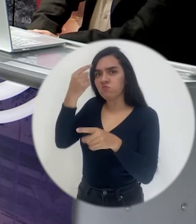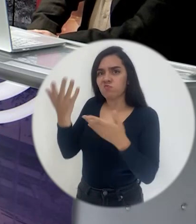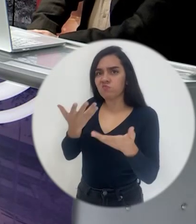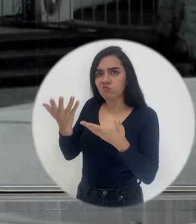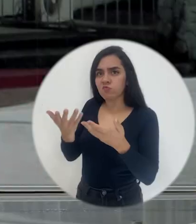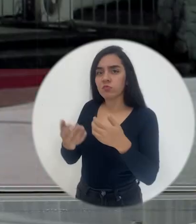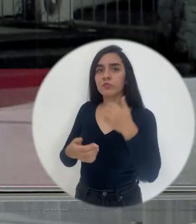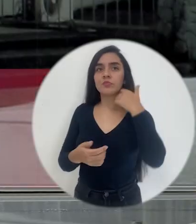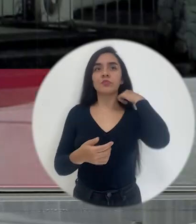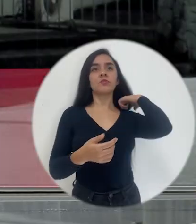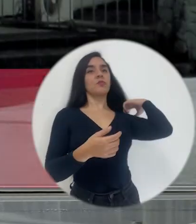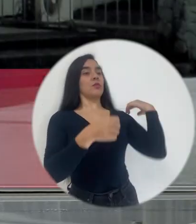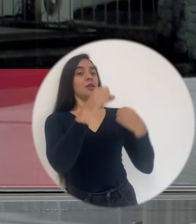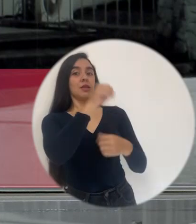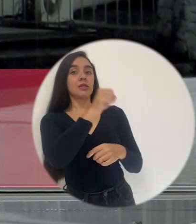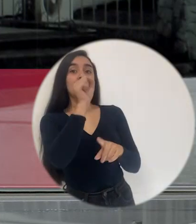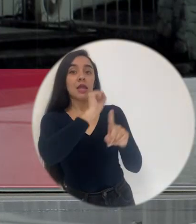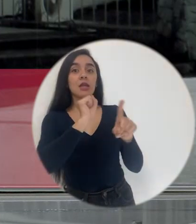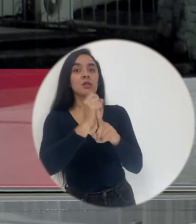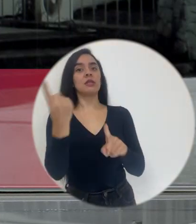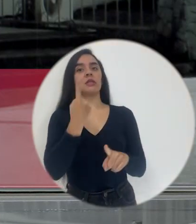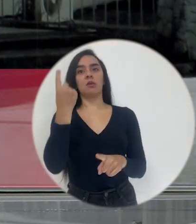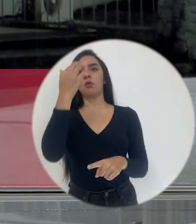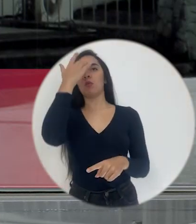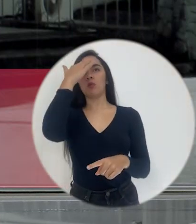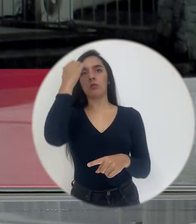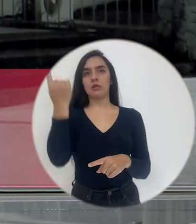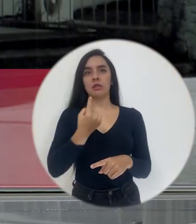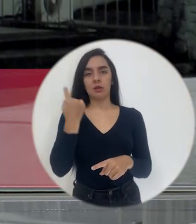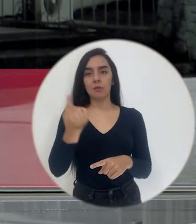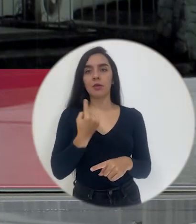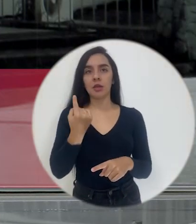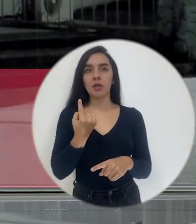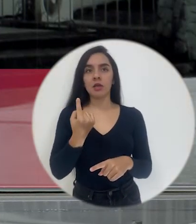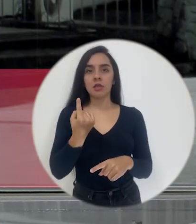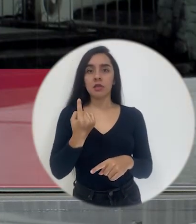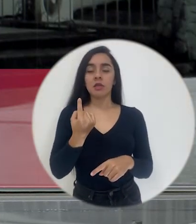manejan? Bueno, la situación siempre es preocupante, ¿verdad?